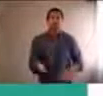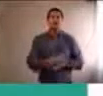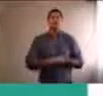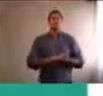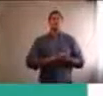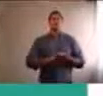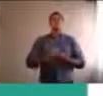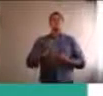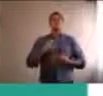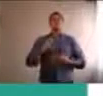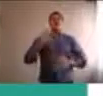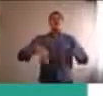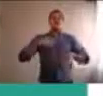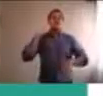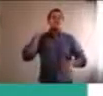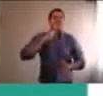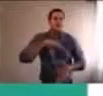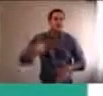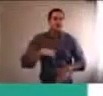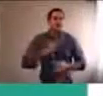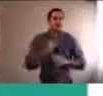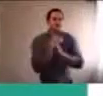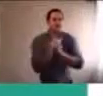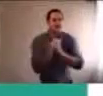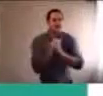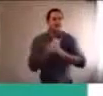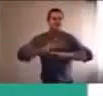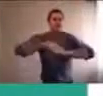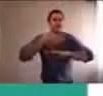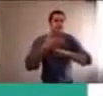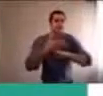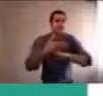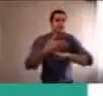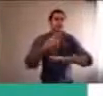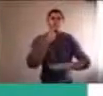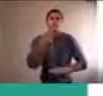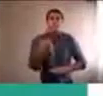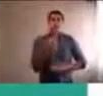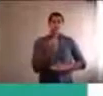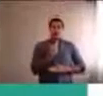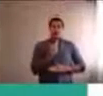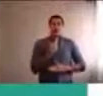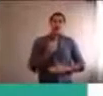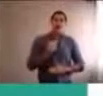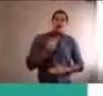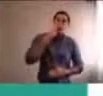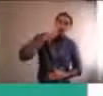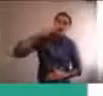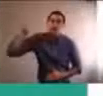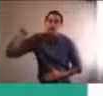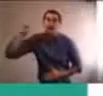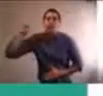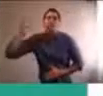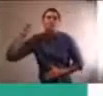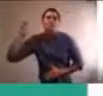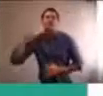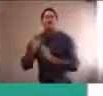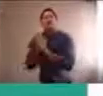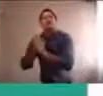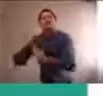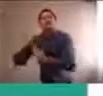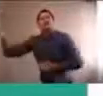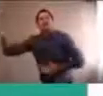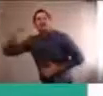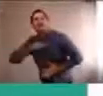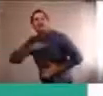¿no? No decir nada, ¿no? Y que puedan ellos mismos, bueno, como ser conscientes de cuánto saben y dónde están sus errores. Hay